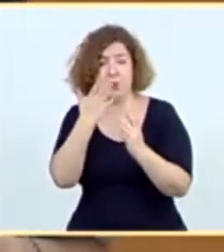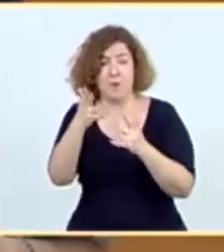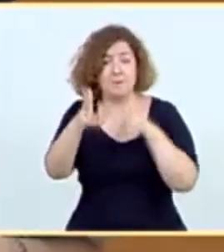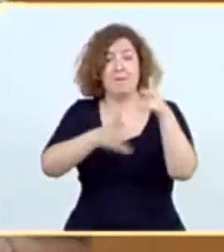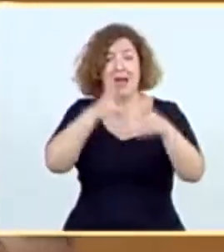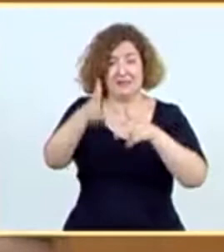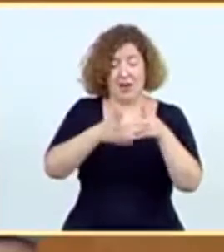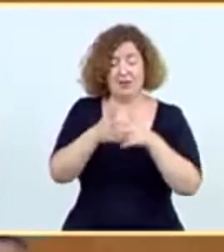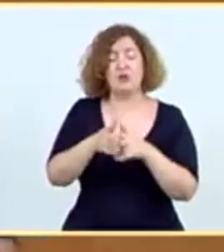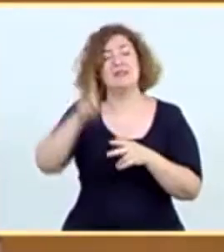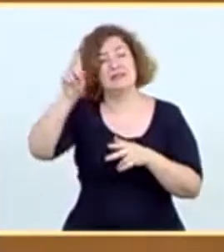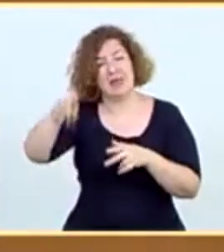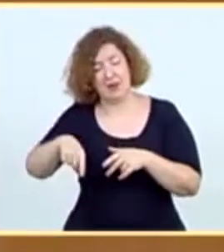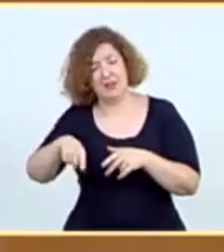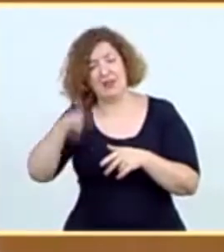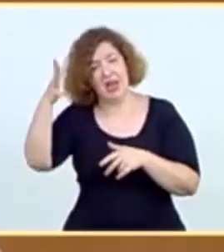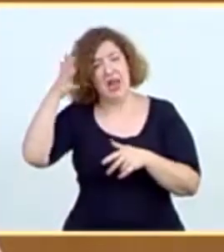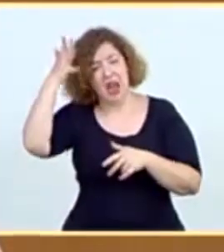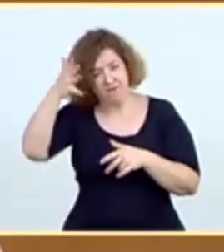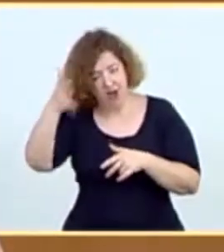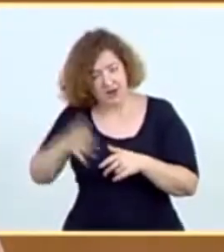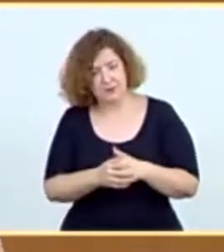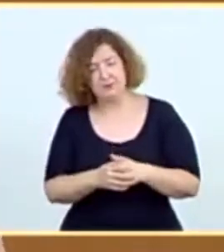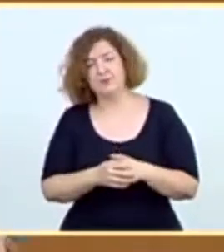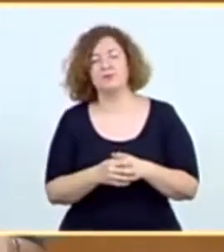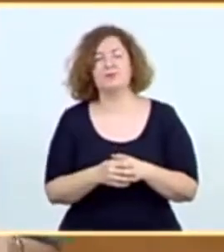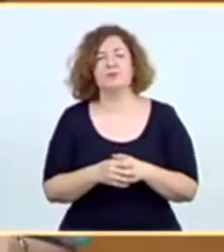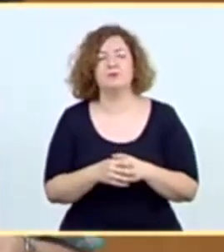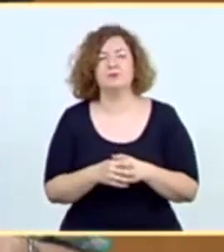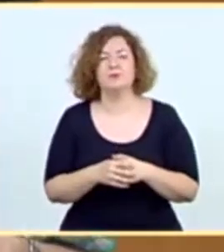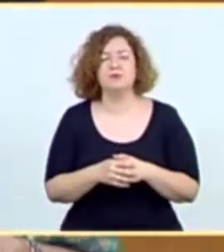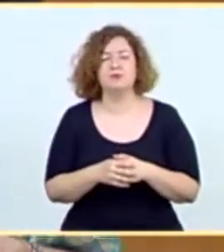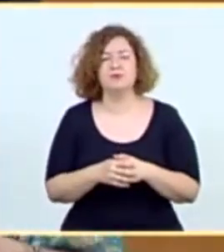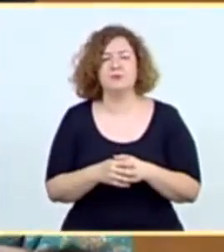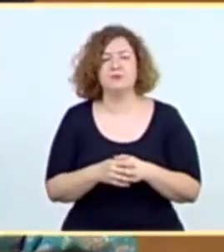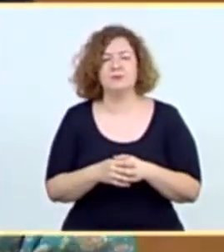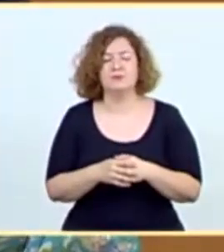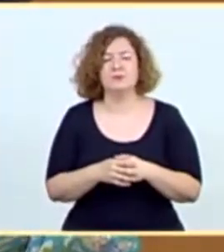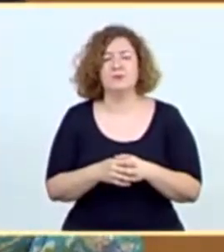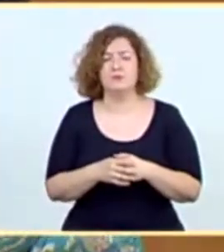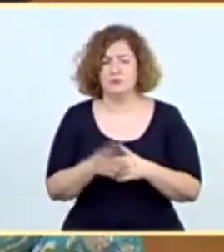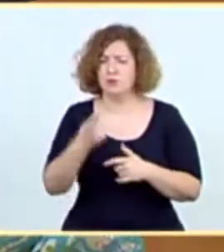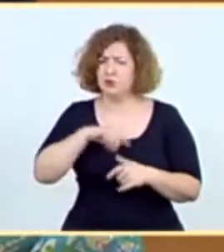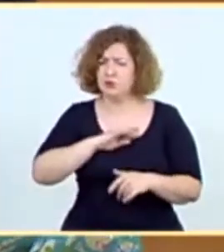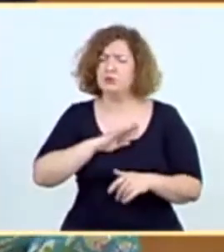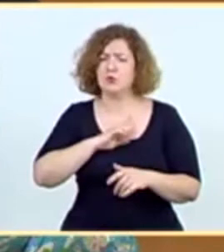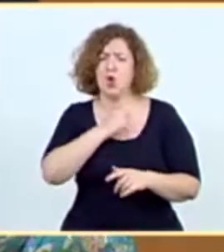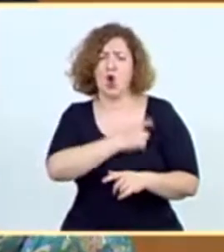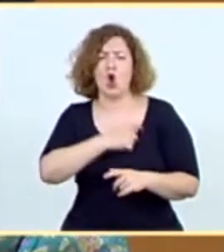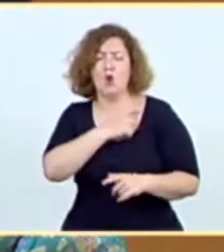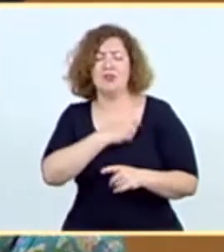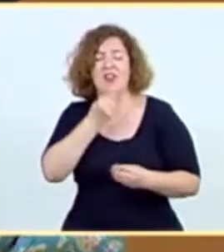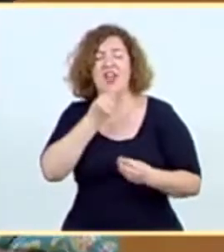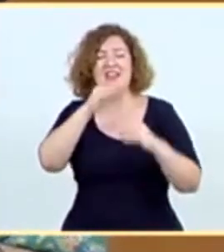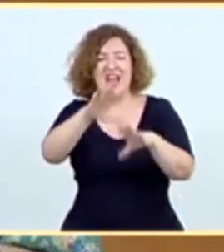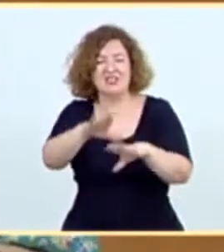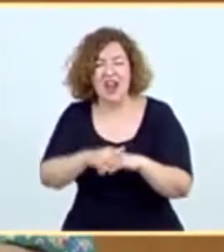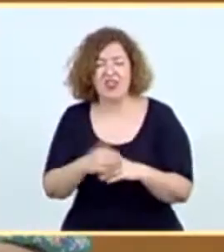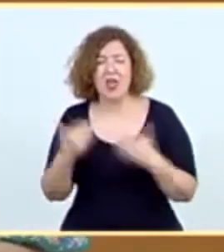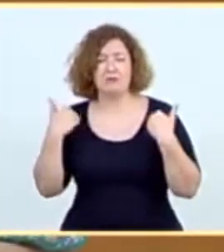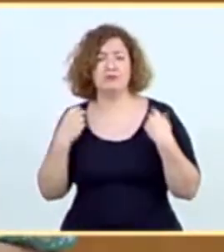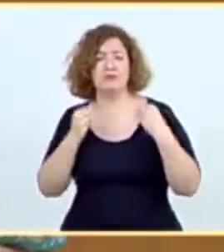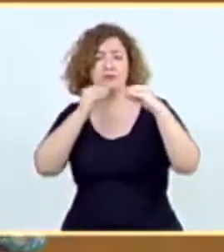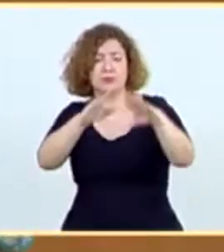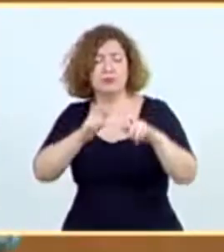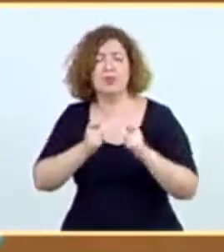País Vasco y también con Navarra. Y además, lo hemos hecho y lo vamos a hacer en las comisiones de transferencia que recogen